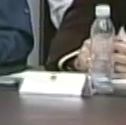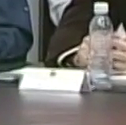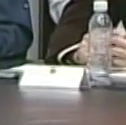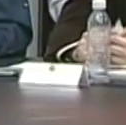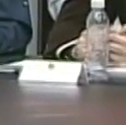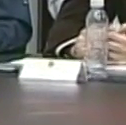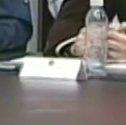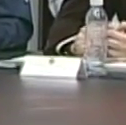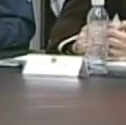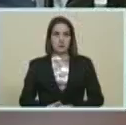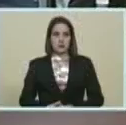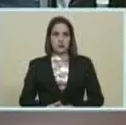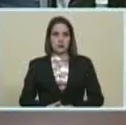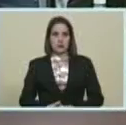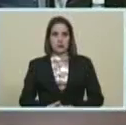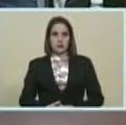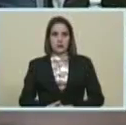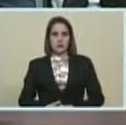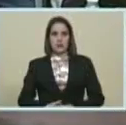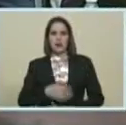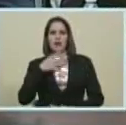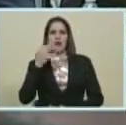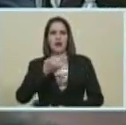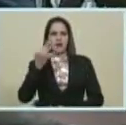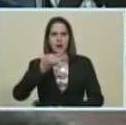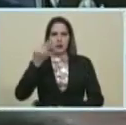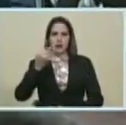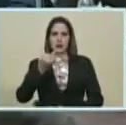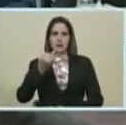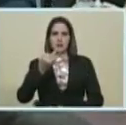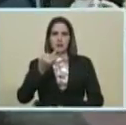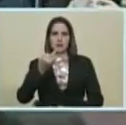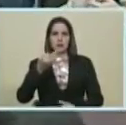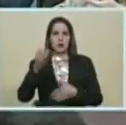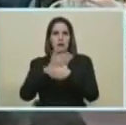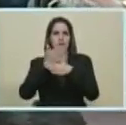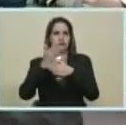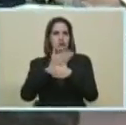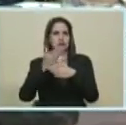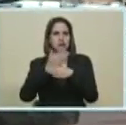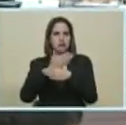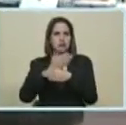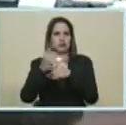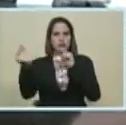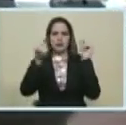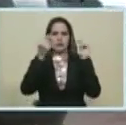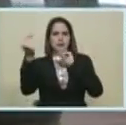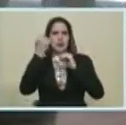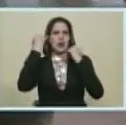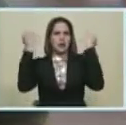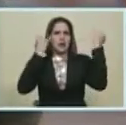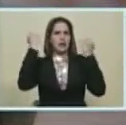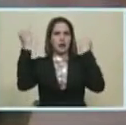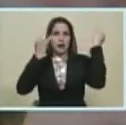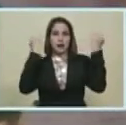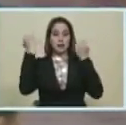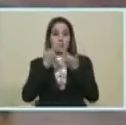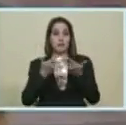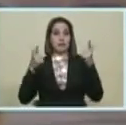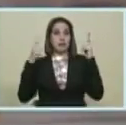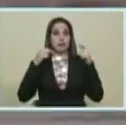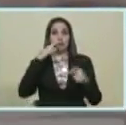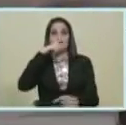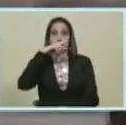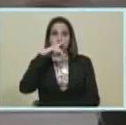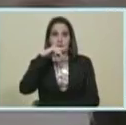política como el ejercicio de la verdad... ...del compartir, del debate de ideas... ...de la libertad de